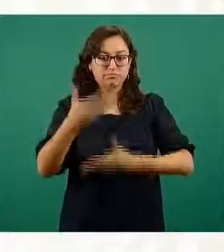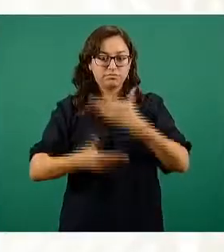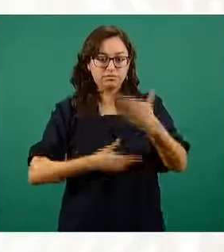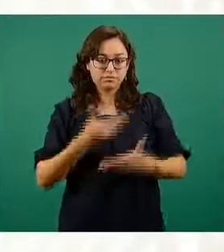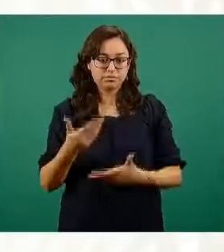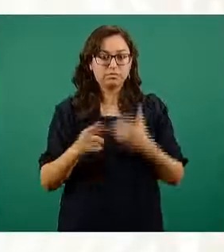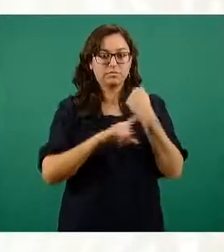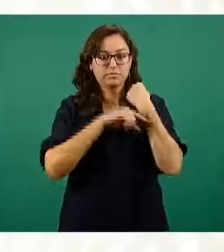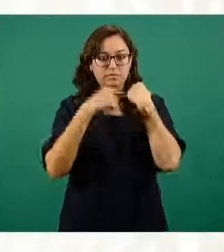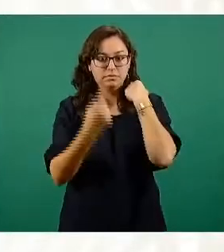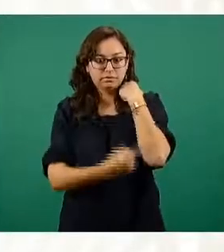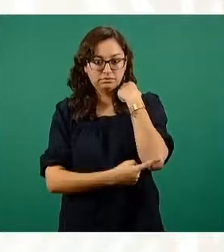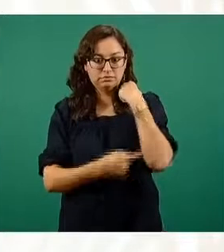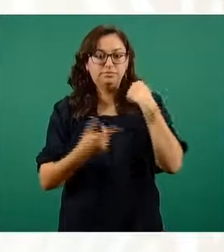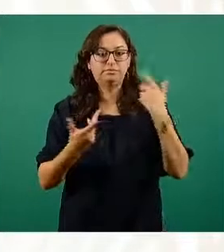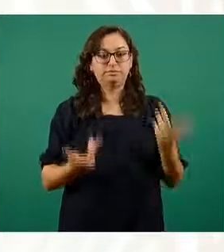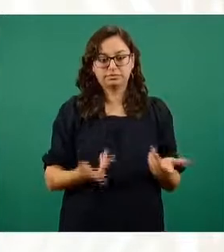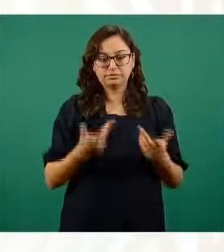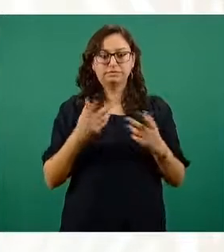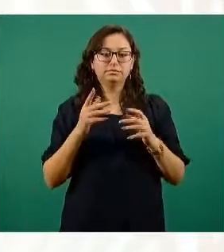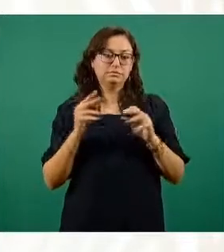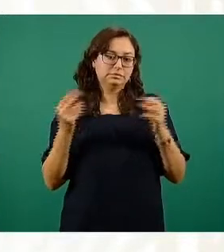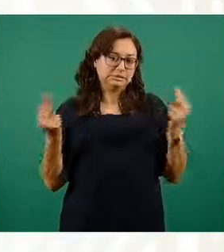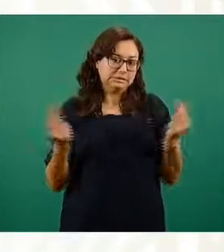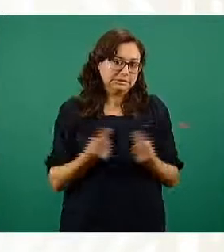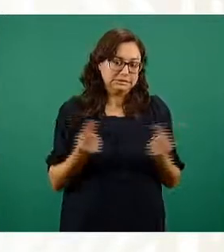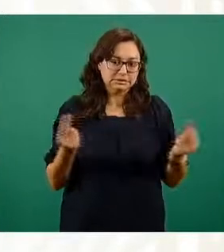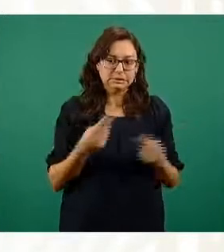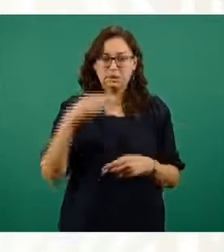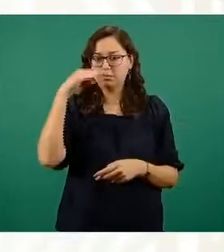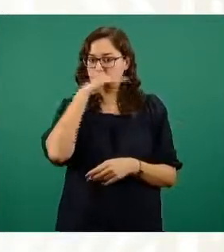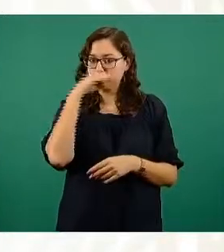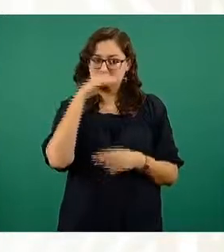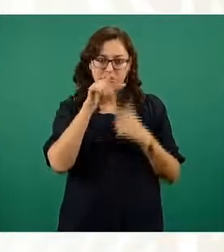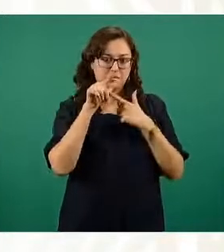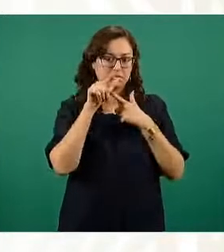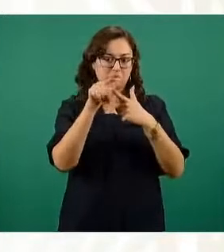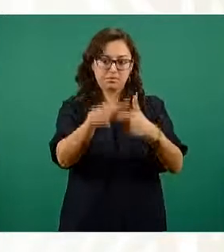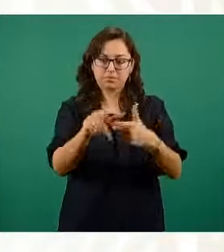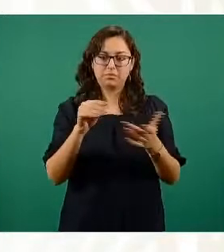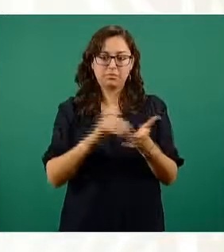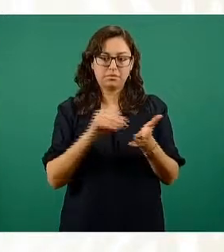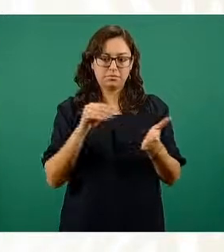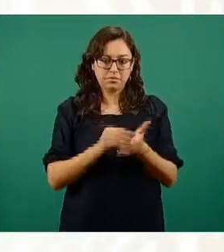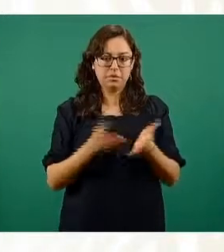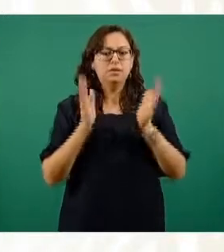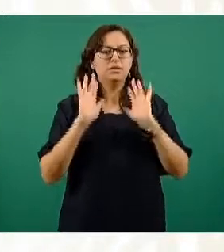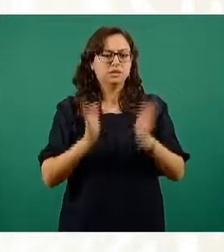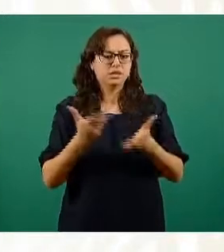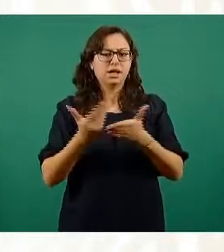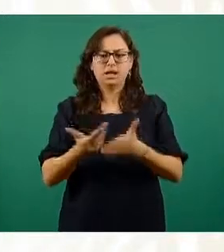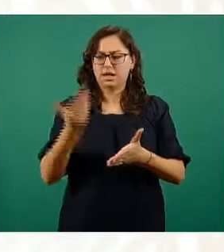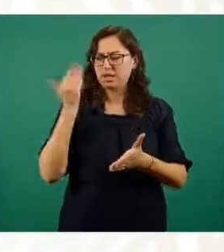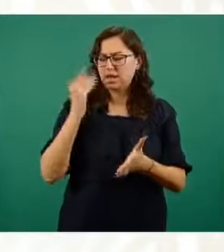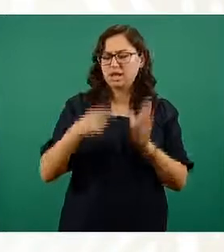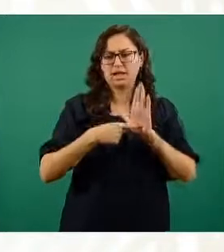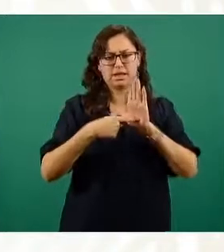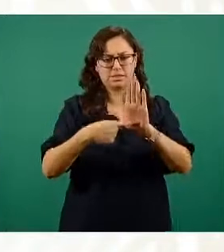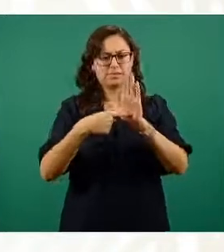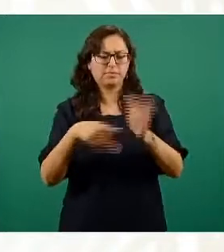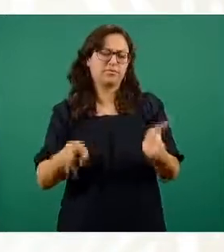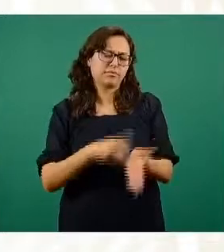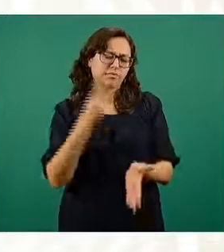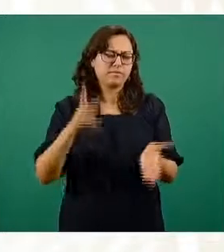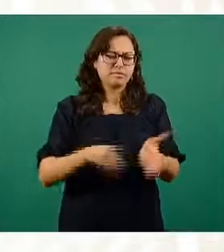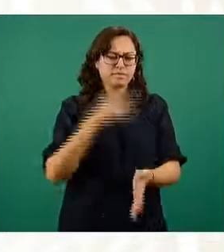servicios esenciales y que se mantienen de forma gratuita en los servicios de salud los hemos ya presentado en conferencias